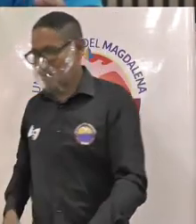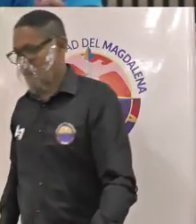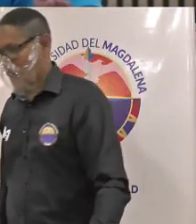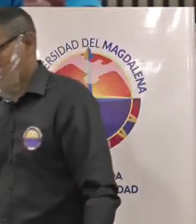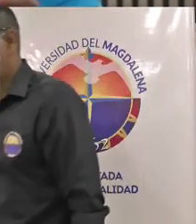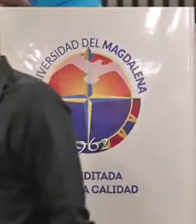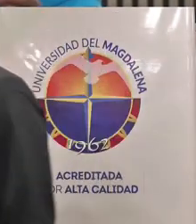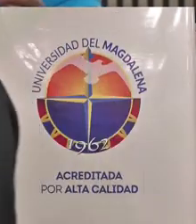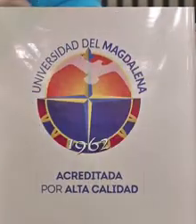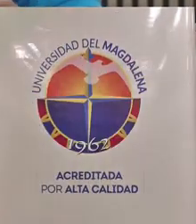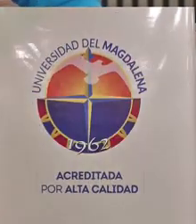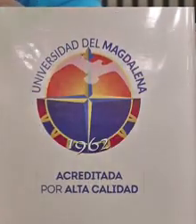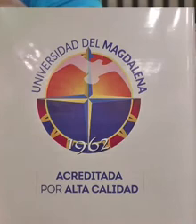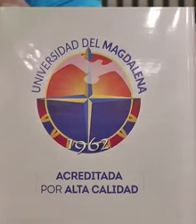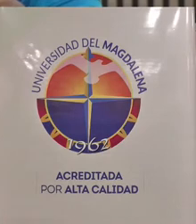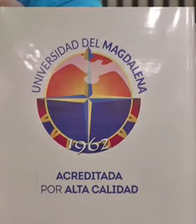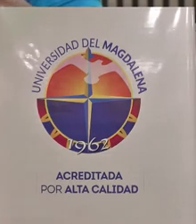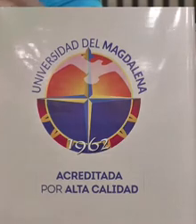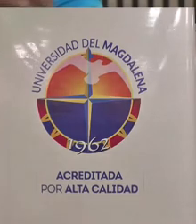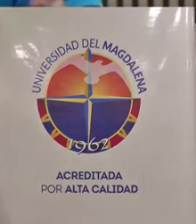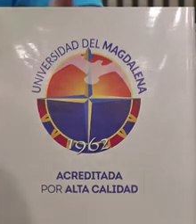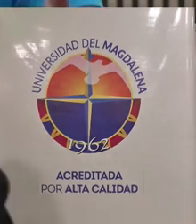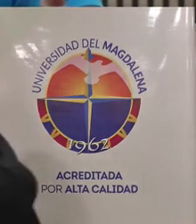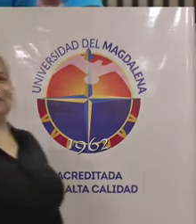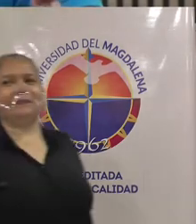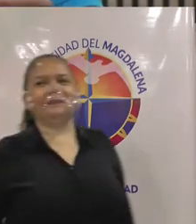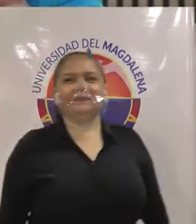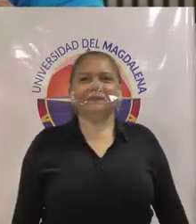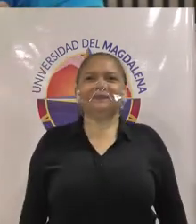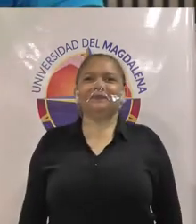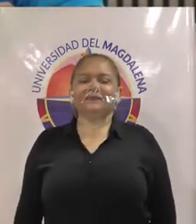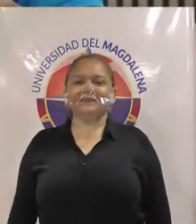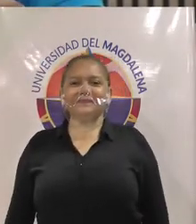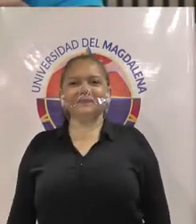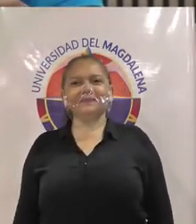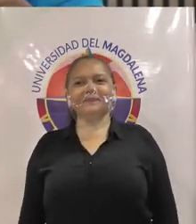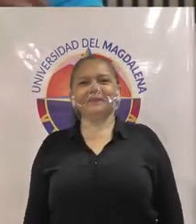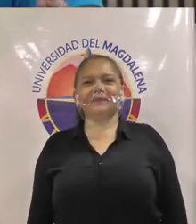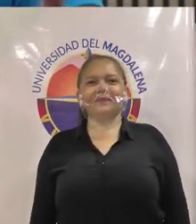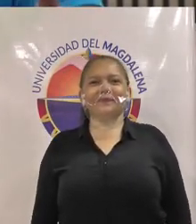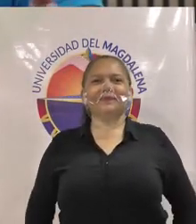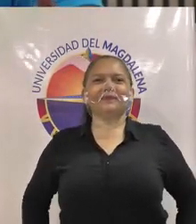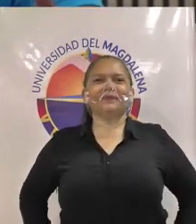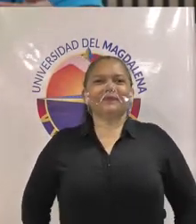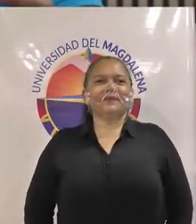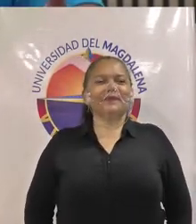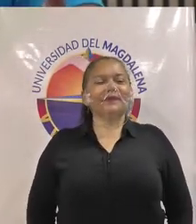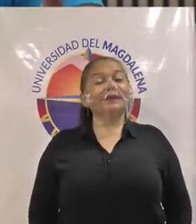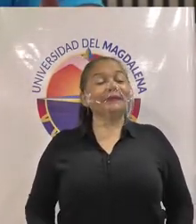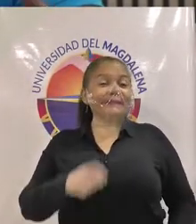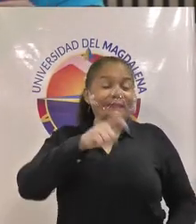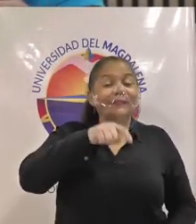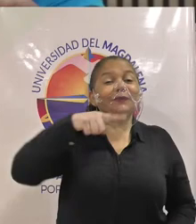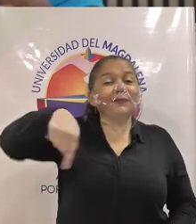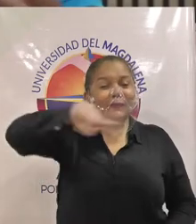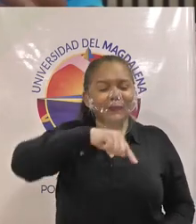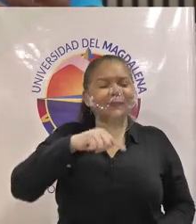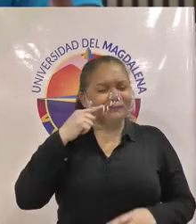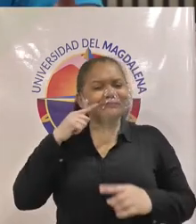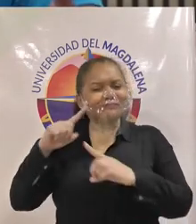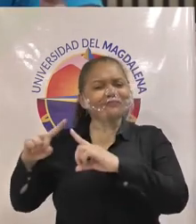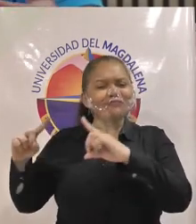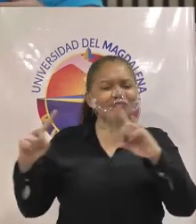estudiantes estén capacitados de desarrollar un discurso pero también de optar por tomar clases en donde se